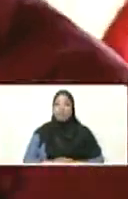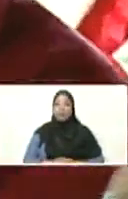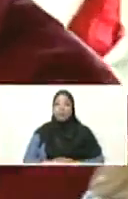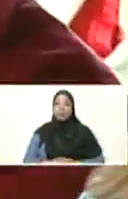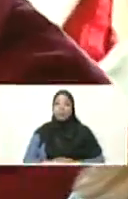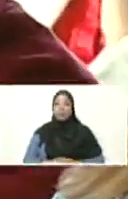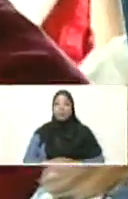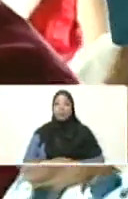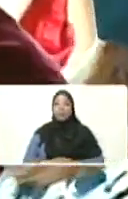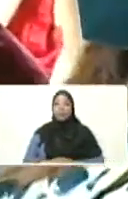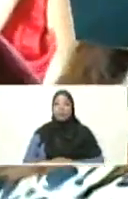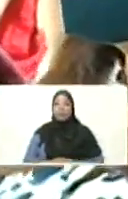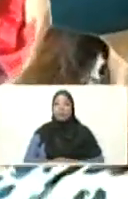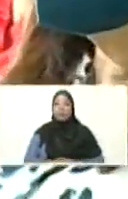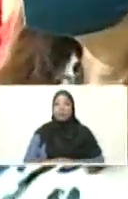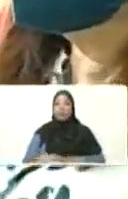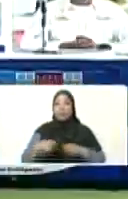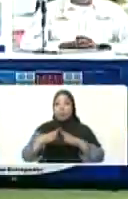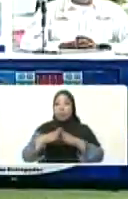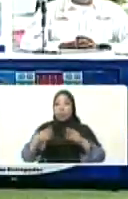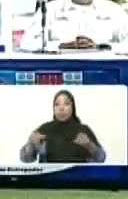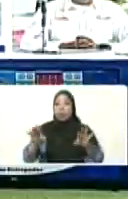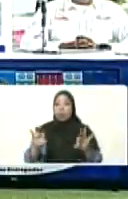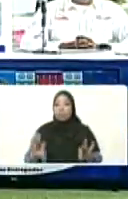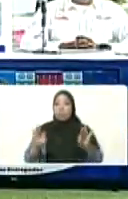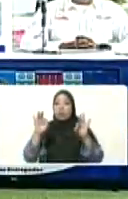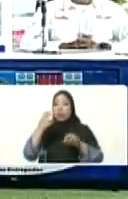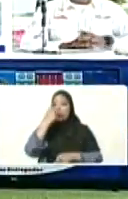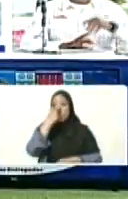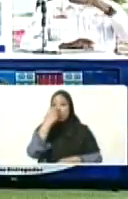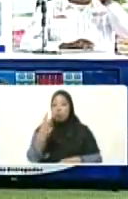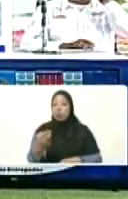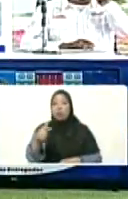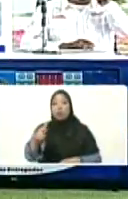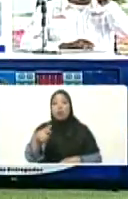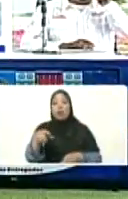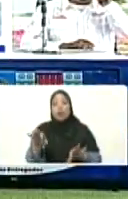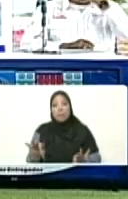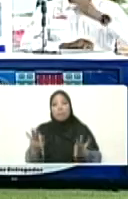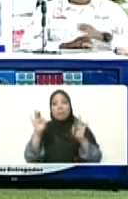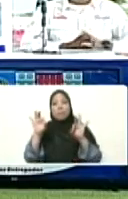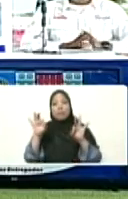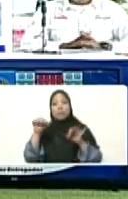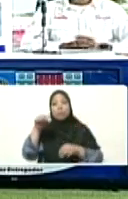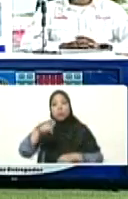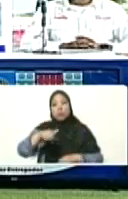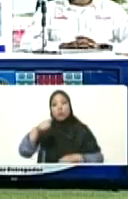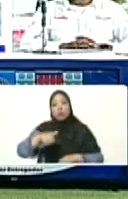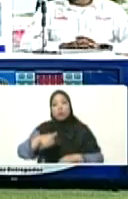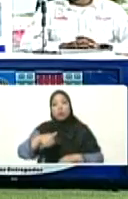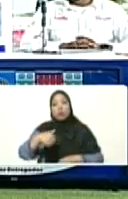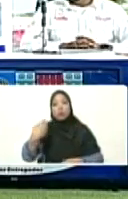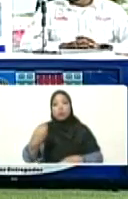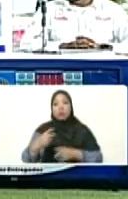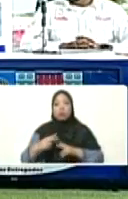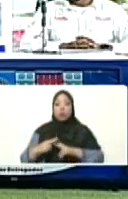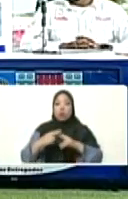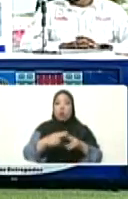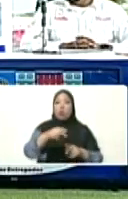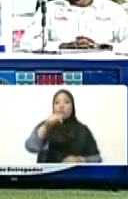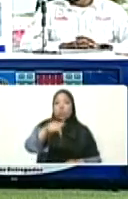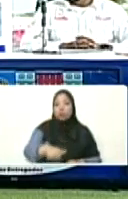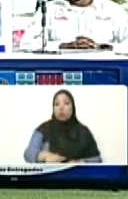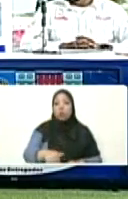Todos invitados especiales. Hemos invitado de manera especial, dado que estos edificios que estamos entregando hoy